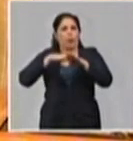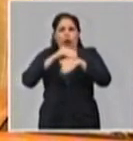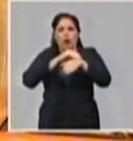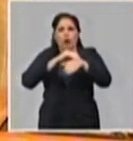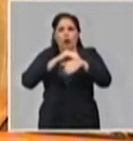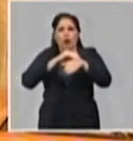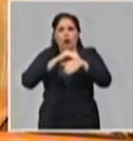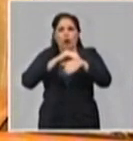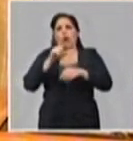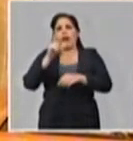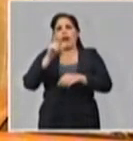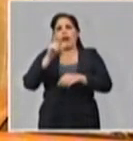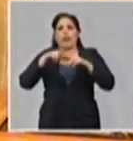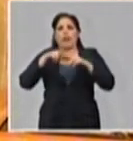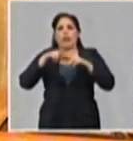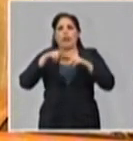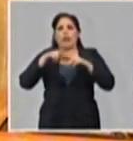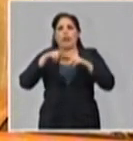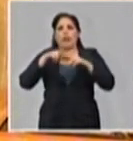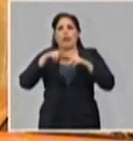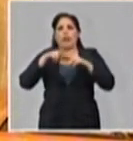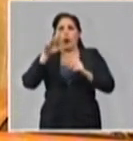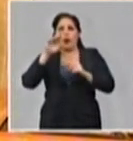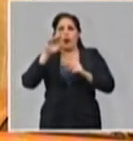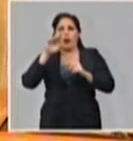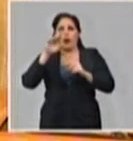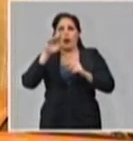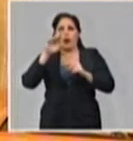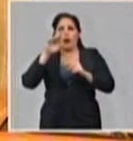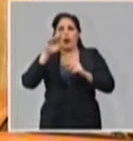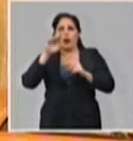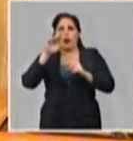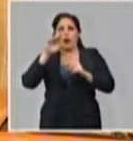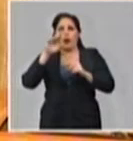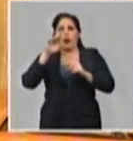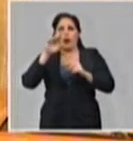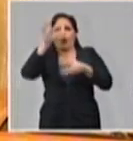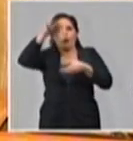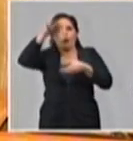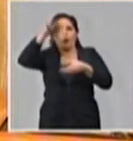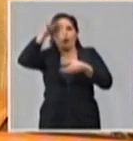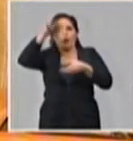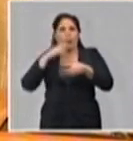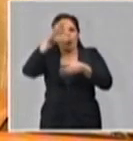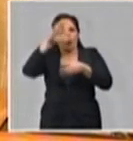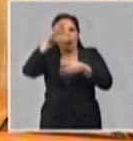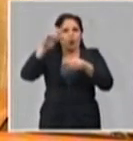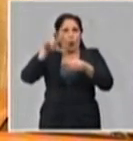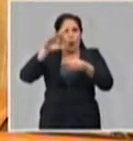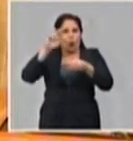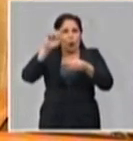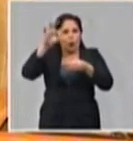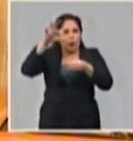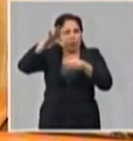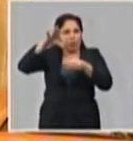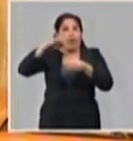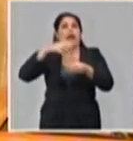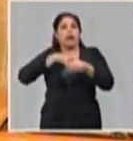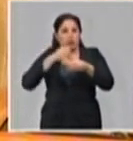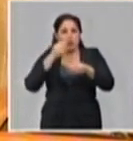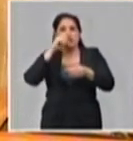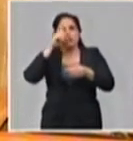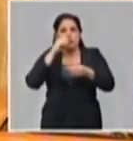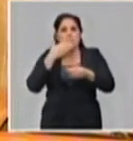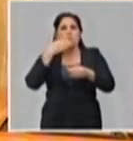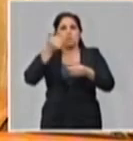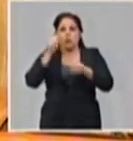,1%, es decir, hay un grupo de bebidas que el país está tomando para poner a disposición de la población en determinados lugares